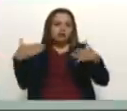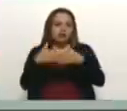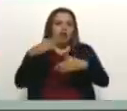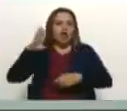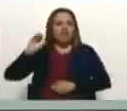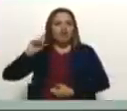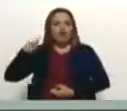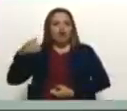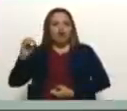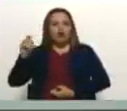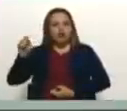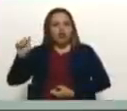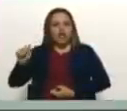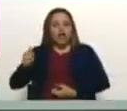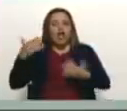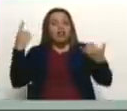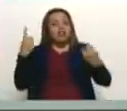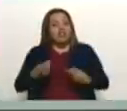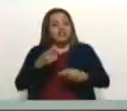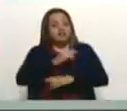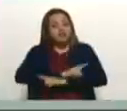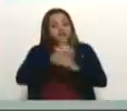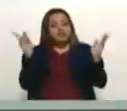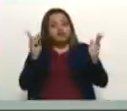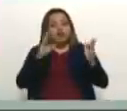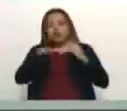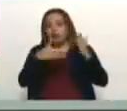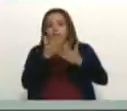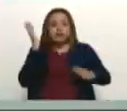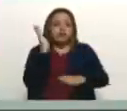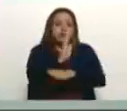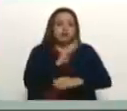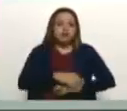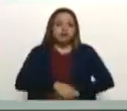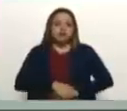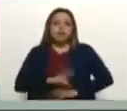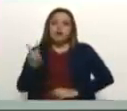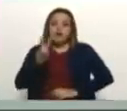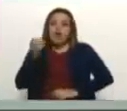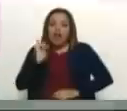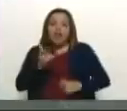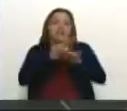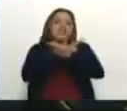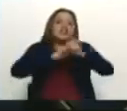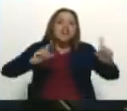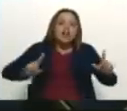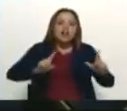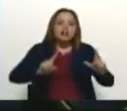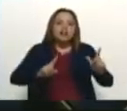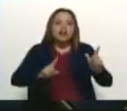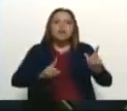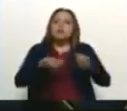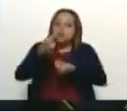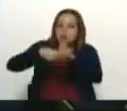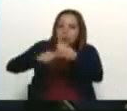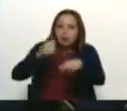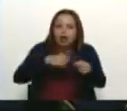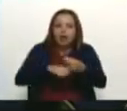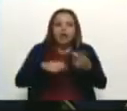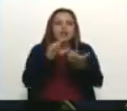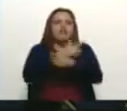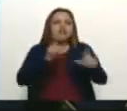levantamiento de todas las sanciones. Para que Venezuela tenga la libertad comercial, la libertad